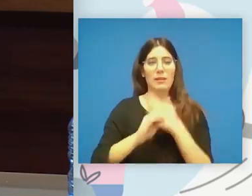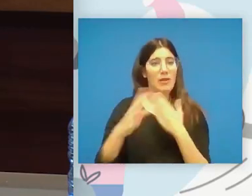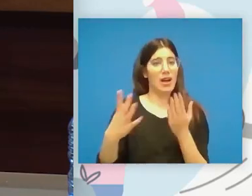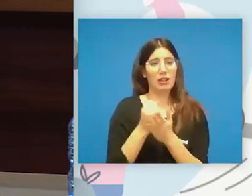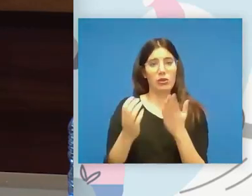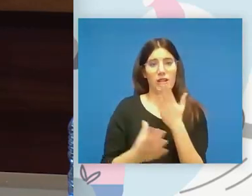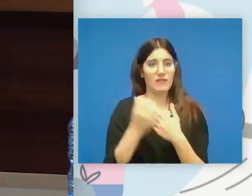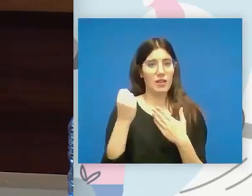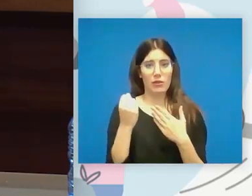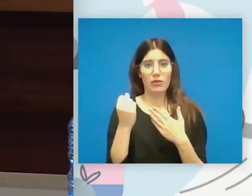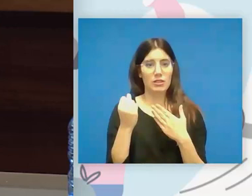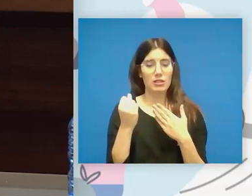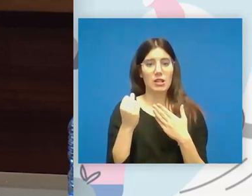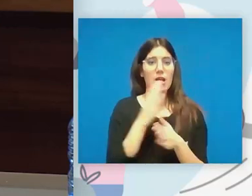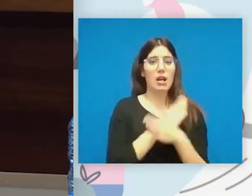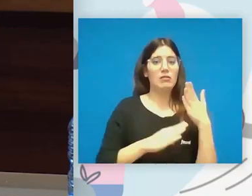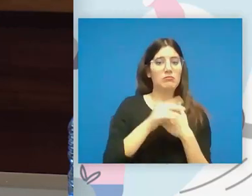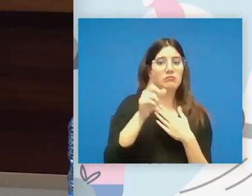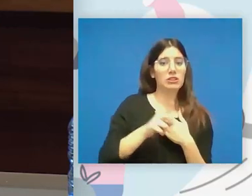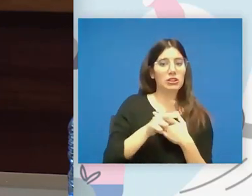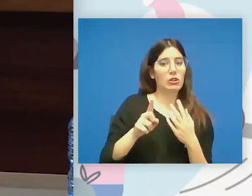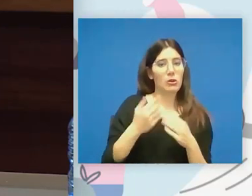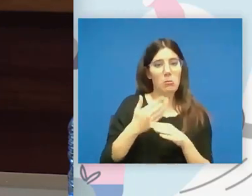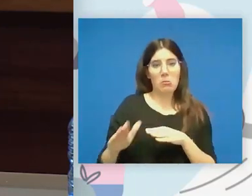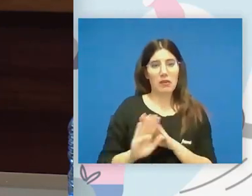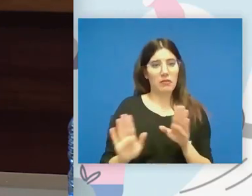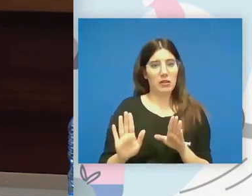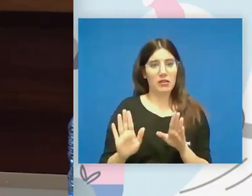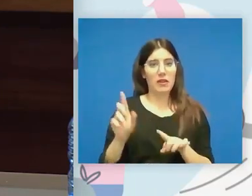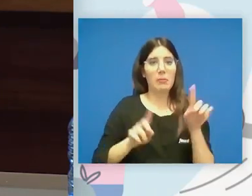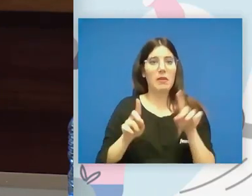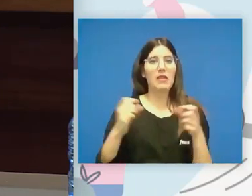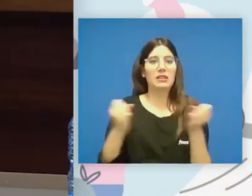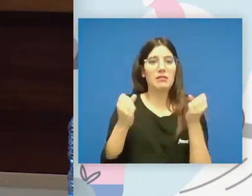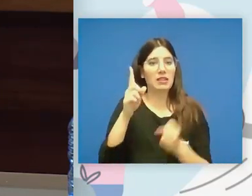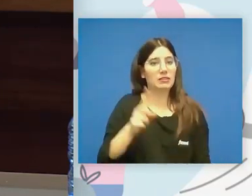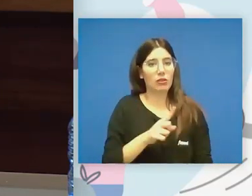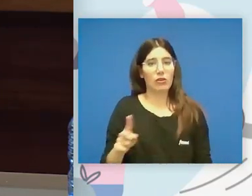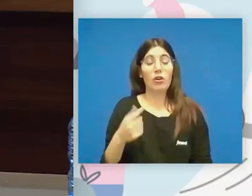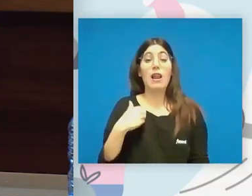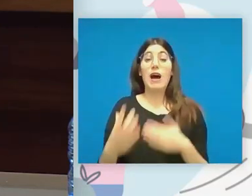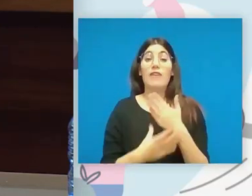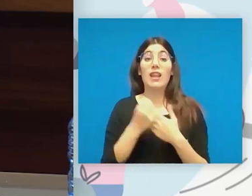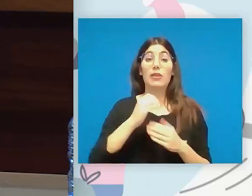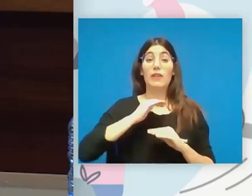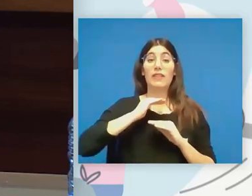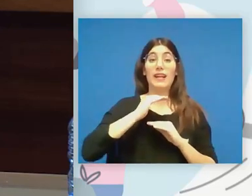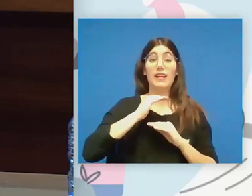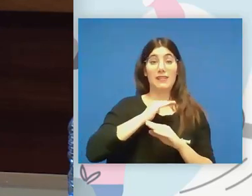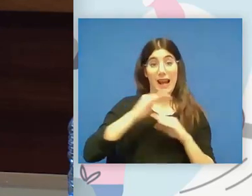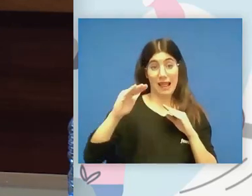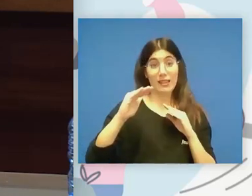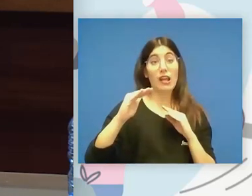no sean paralímpicas y tengan o no tengan a día de hoy la actividad la federación de karate me consta que tiene una